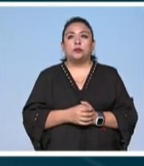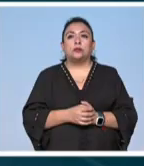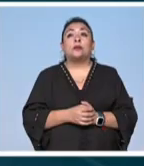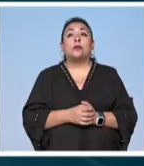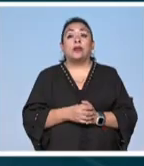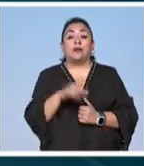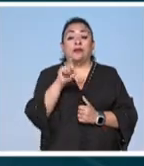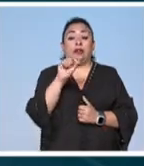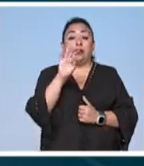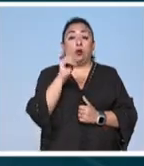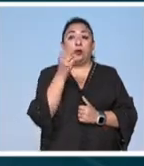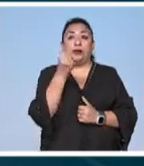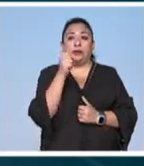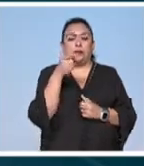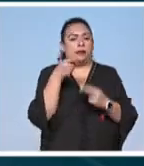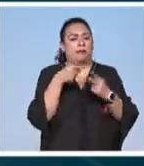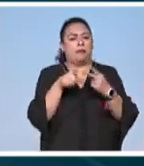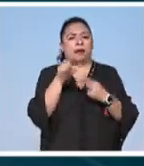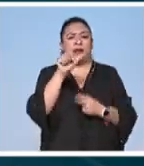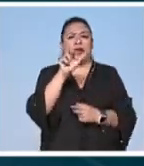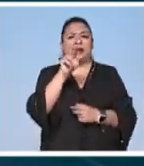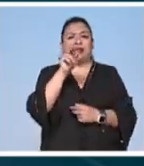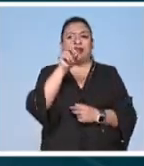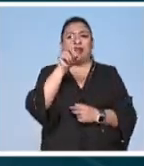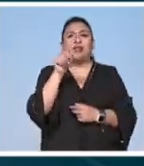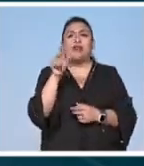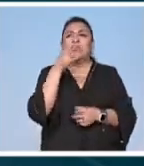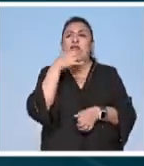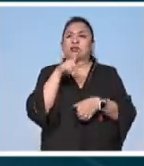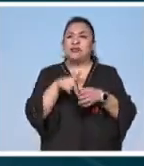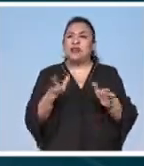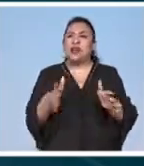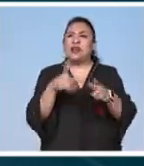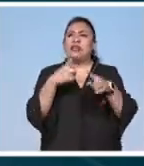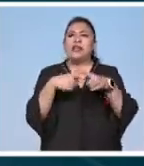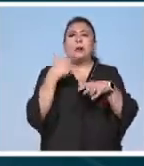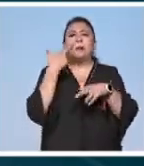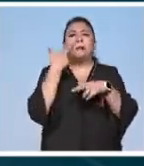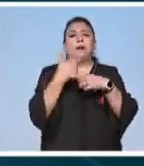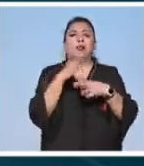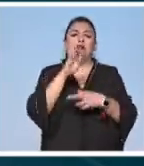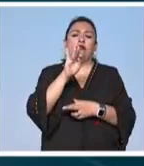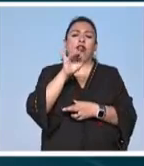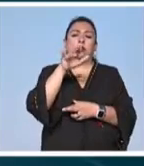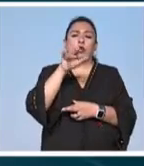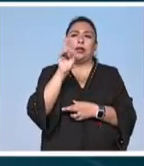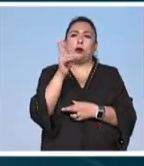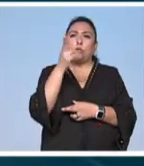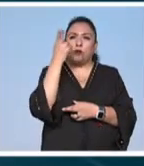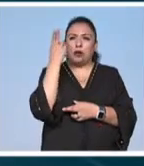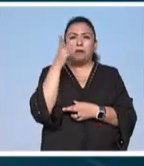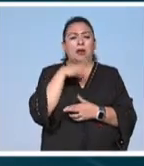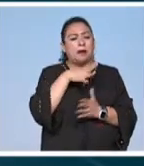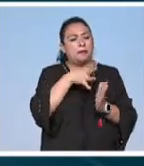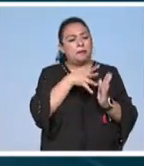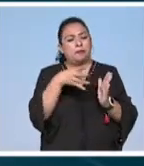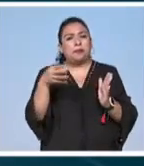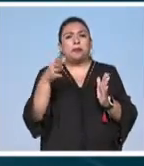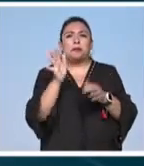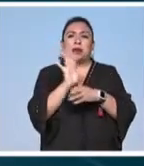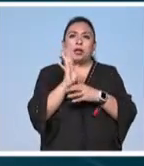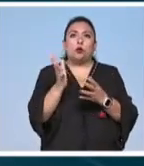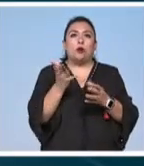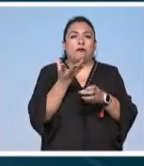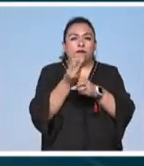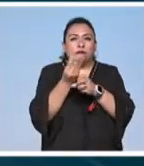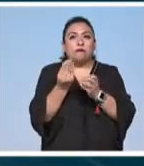este 29 de septiembre arrancó arcadia un festival impulsado por la filmoteca de la unam que presenta un ciclo conformado por películas restauradas